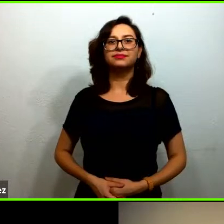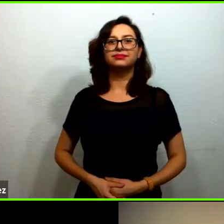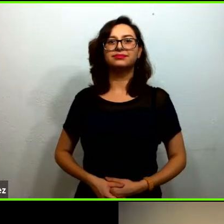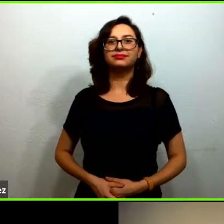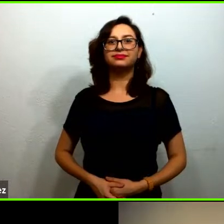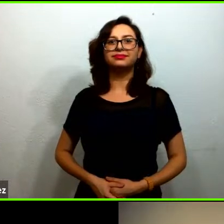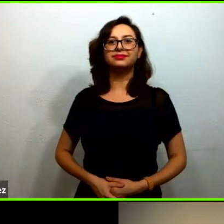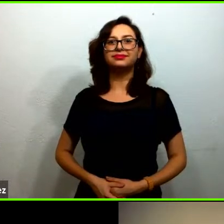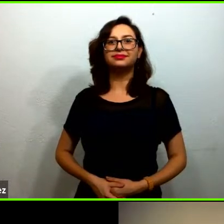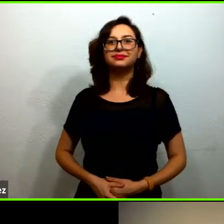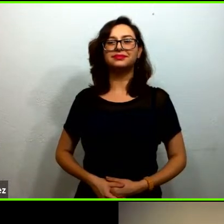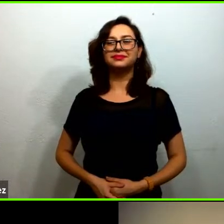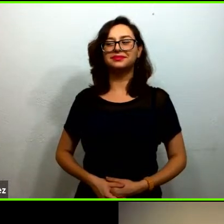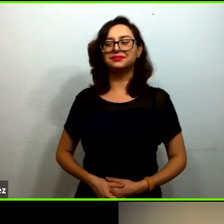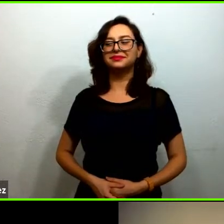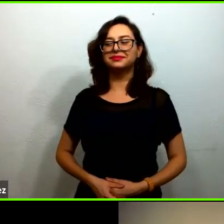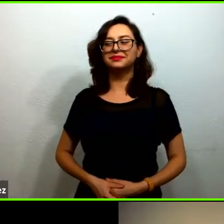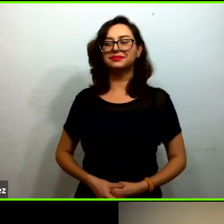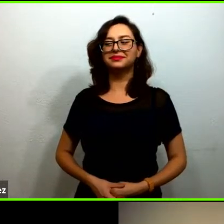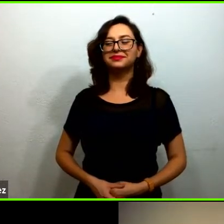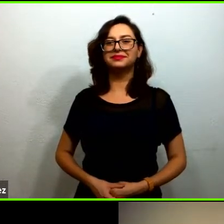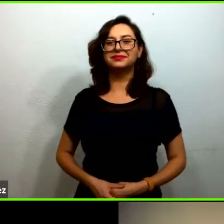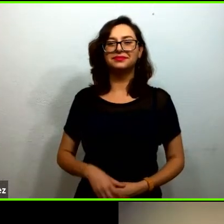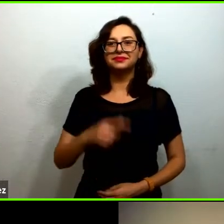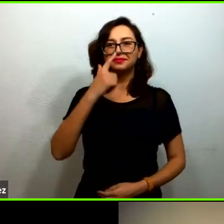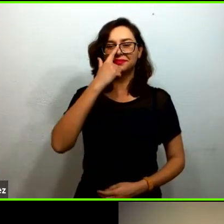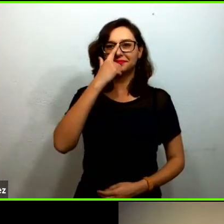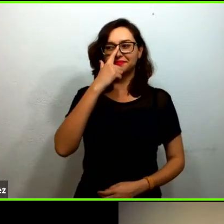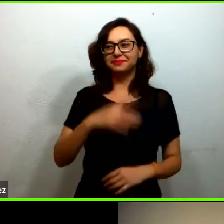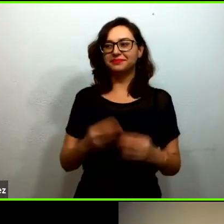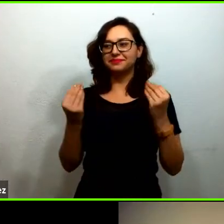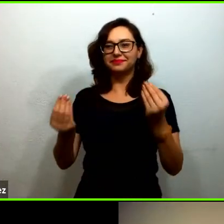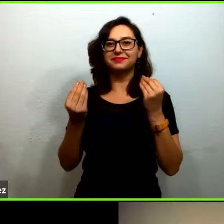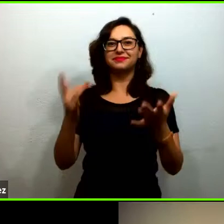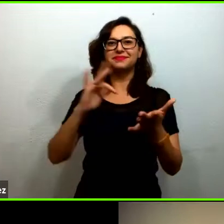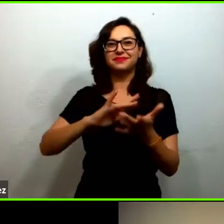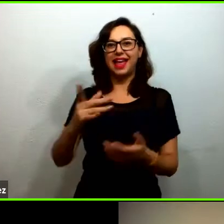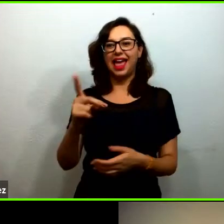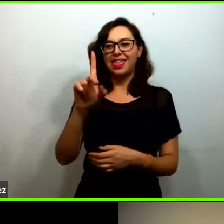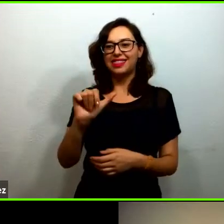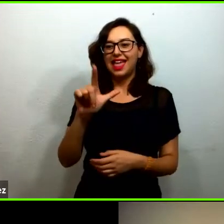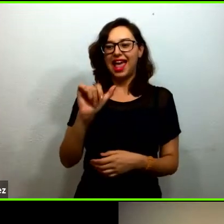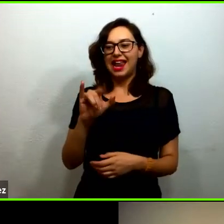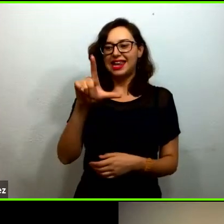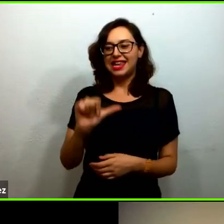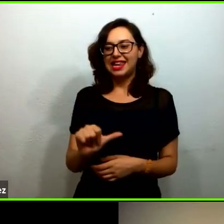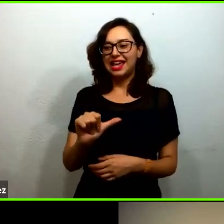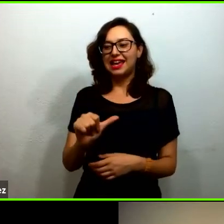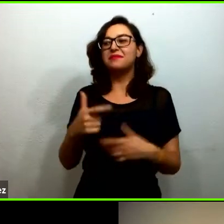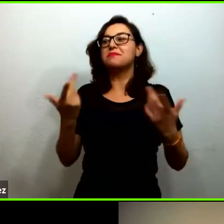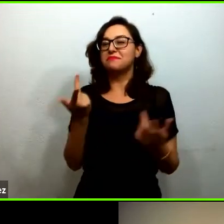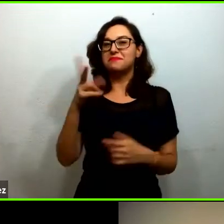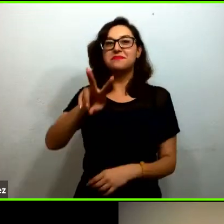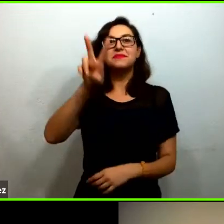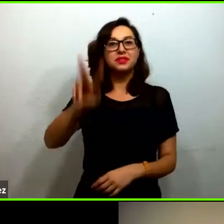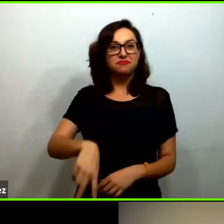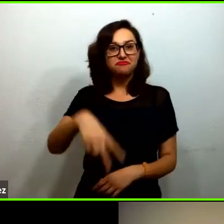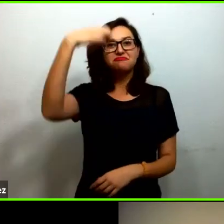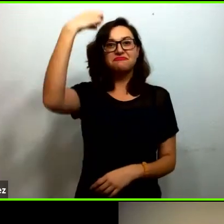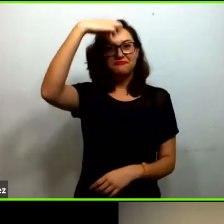bueno muchísimas gracias Dalila sumamente relevante esta experiencia de alianzas